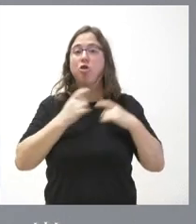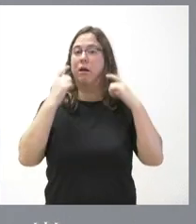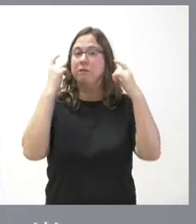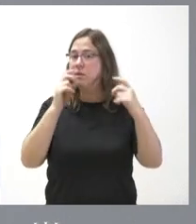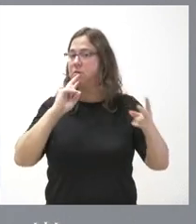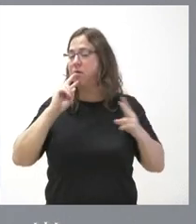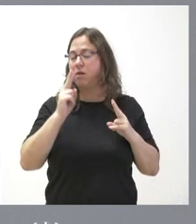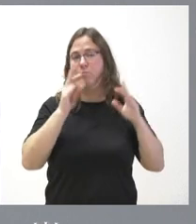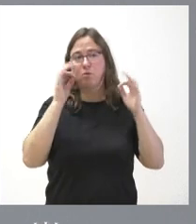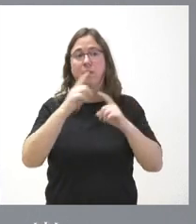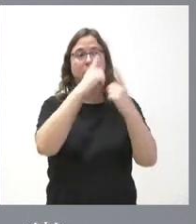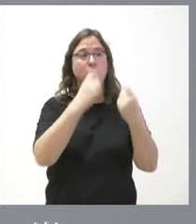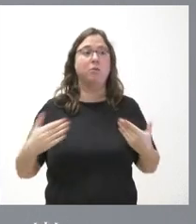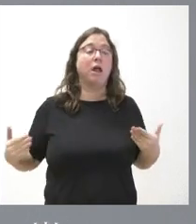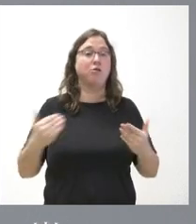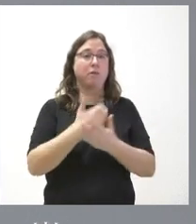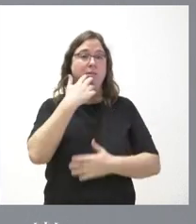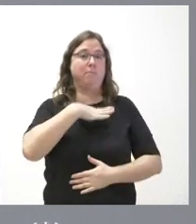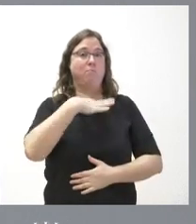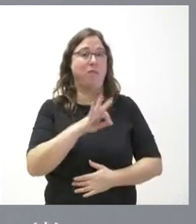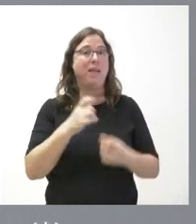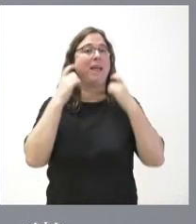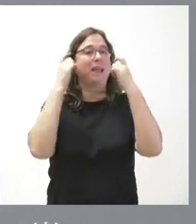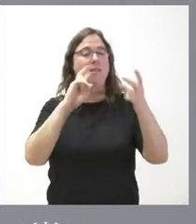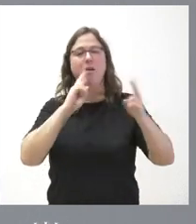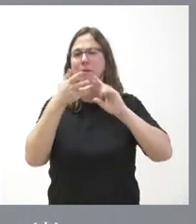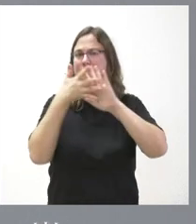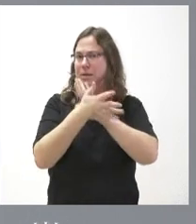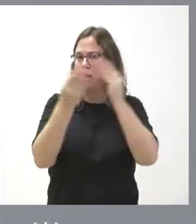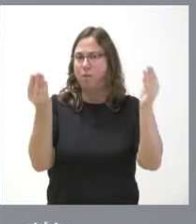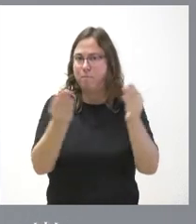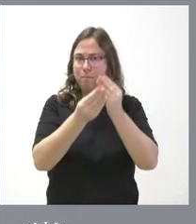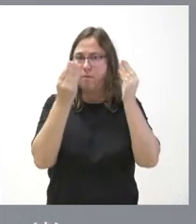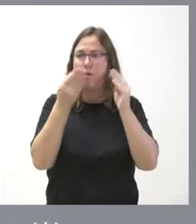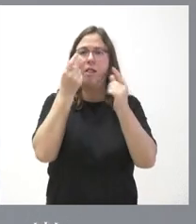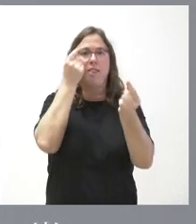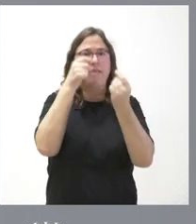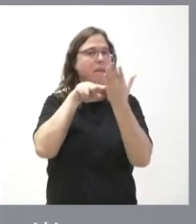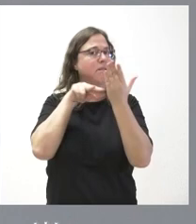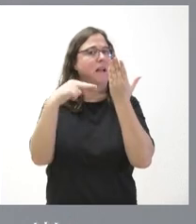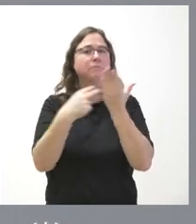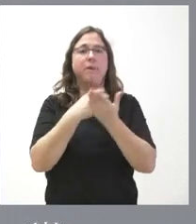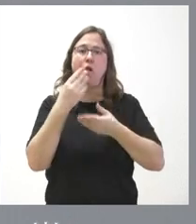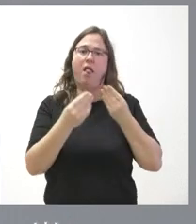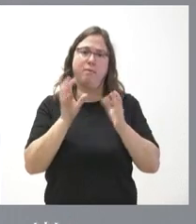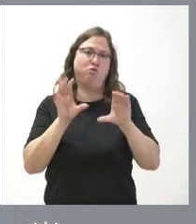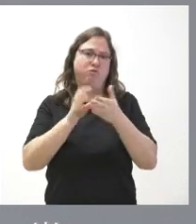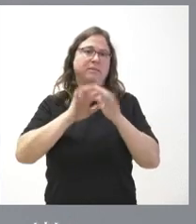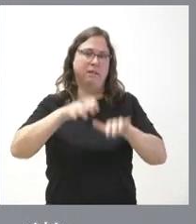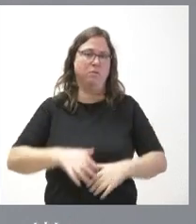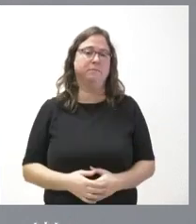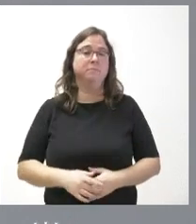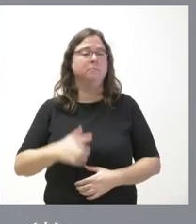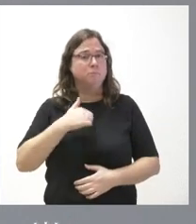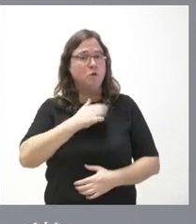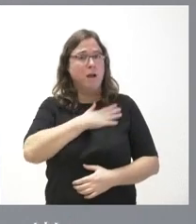a todas las preguntas de las que seamos capaces dando siempre las mejores explicaciones el máximo de transferencia eso es lo que hacemos desde la Junta de Castilla y León y